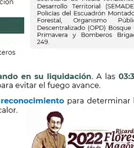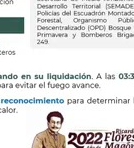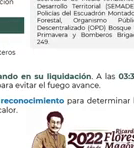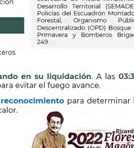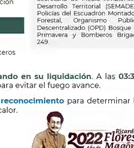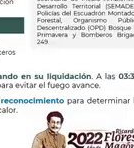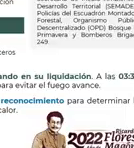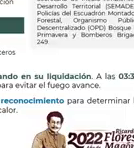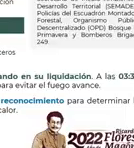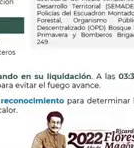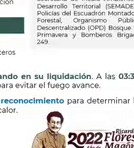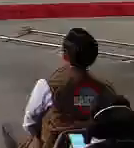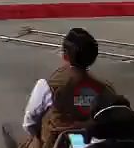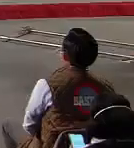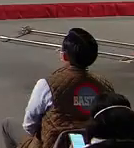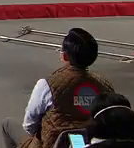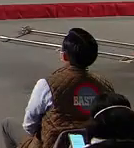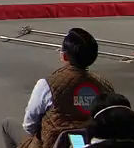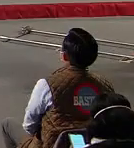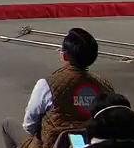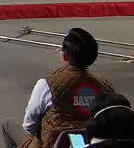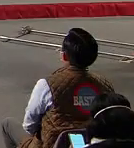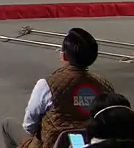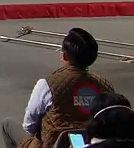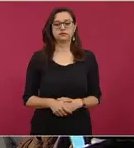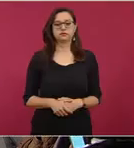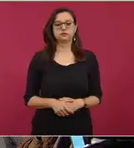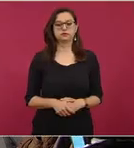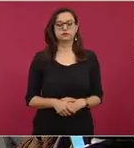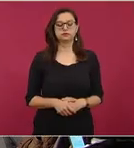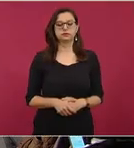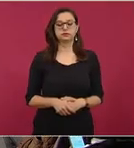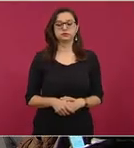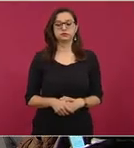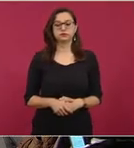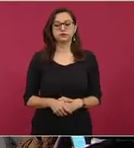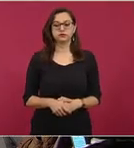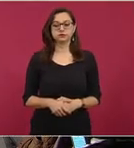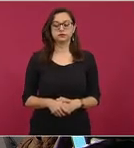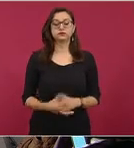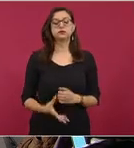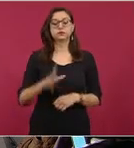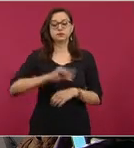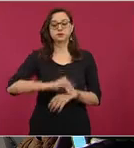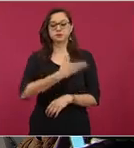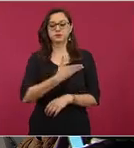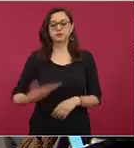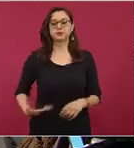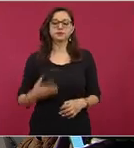liquidación del mismo. Eso sería todo. Muchas gracias. Con permiso, presidente.